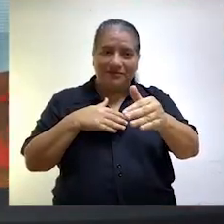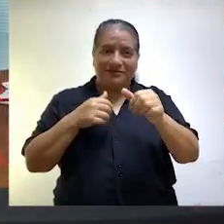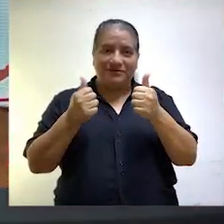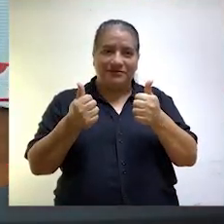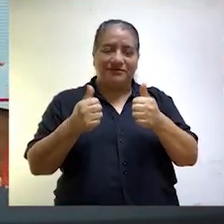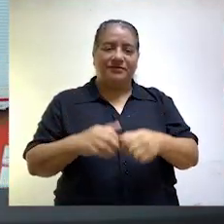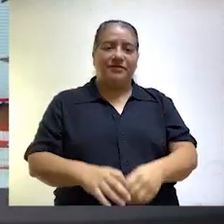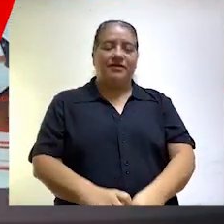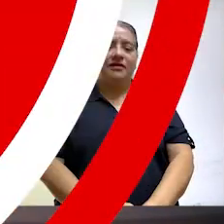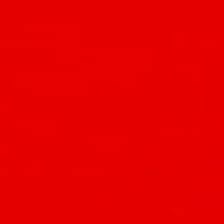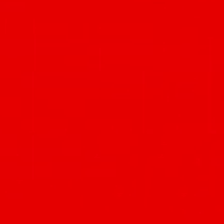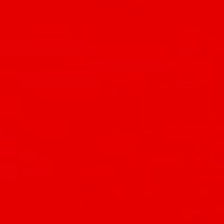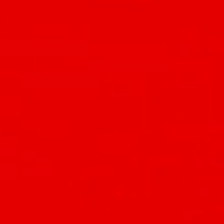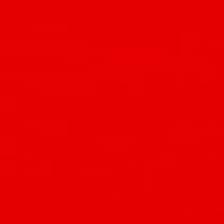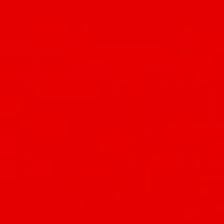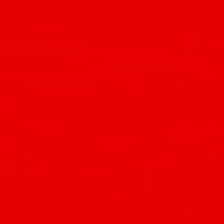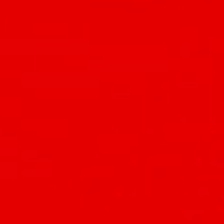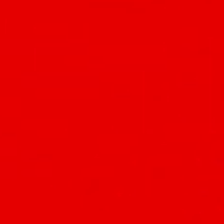pausa.